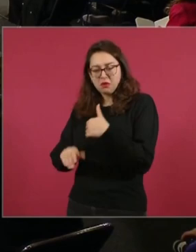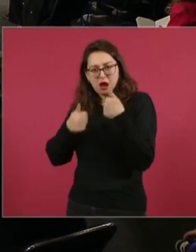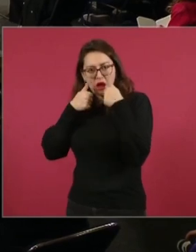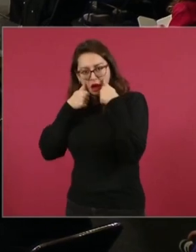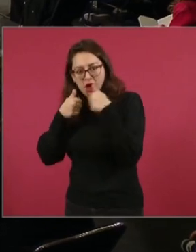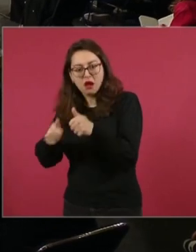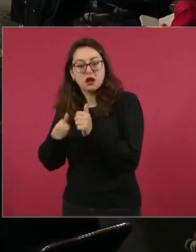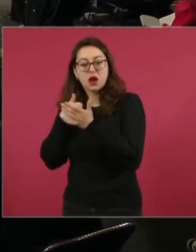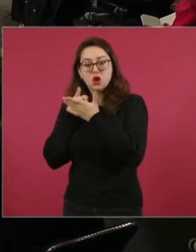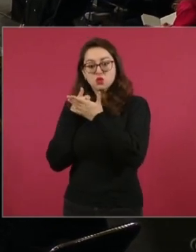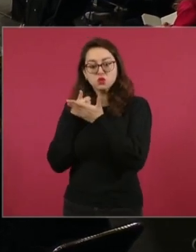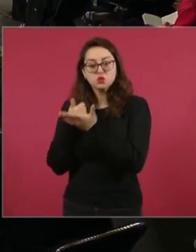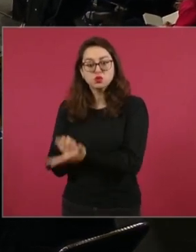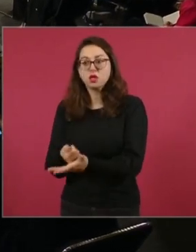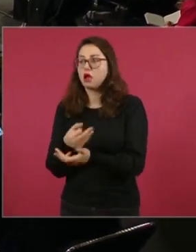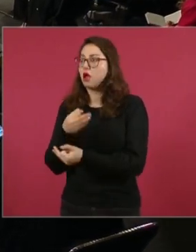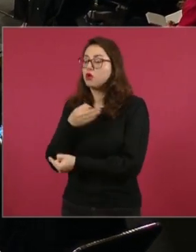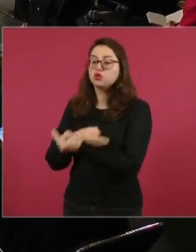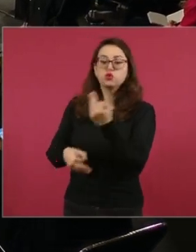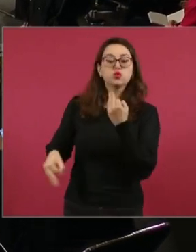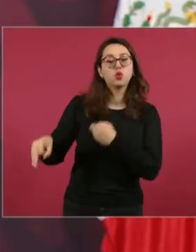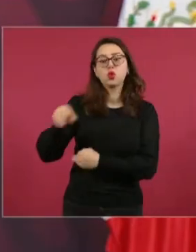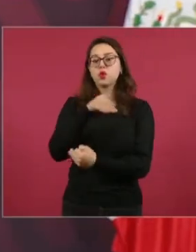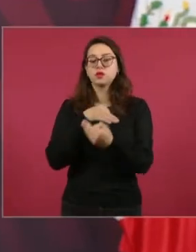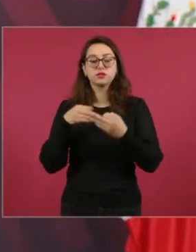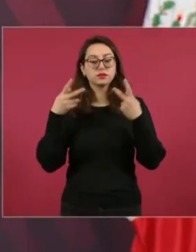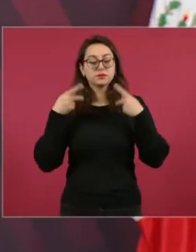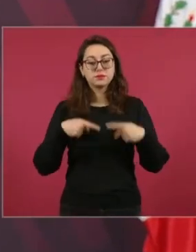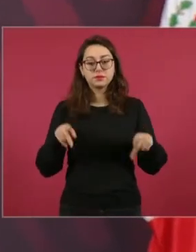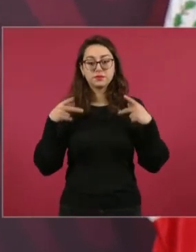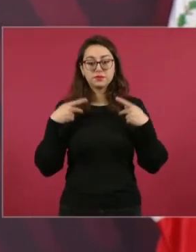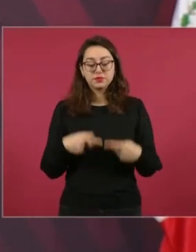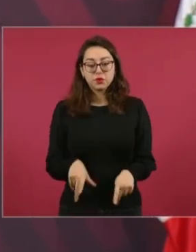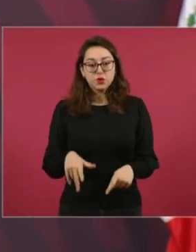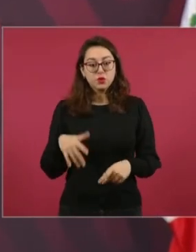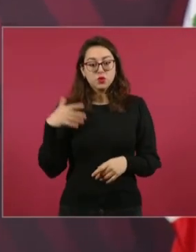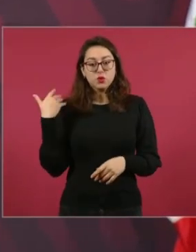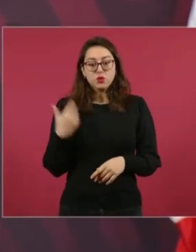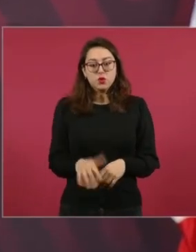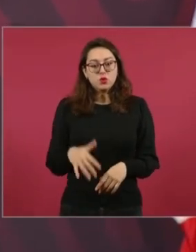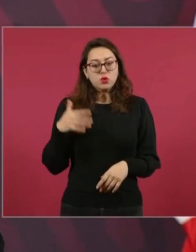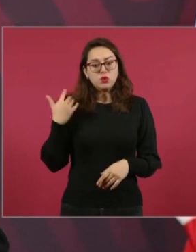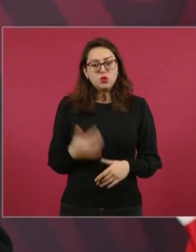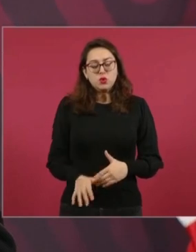Y como nunca se había visto,